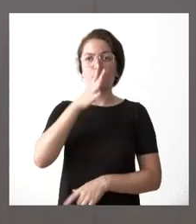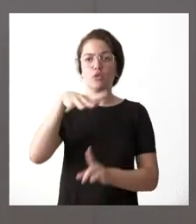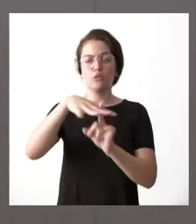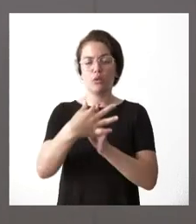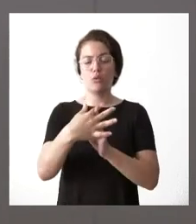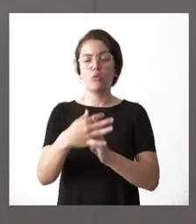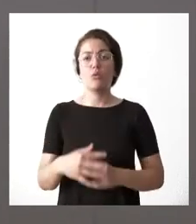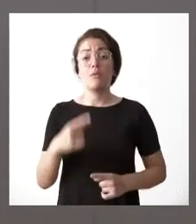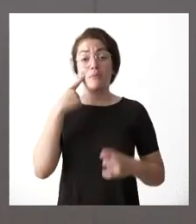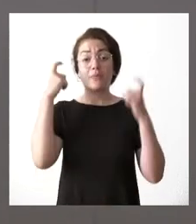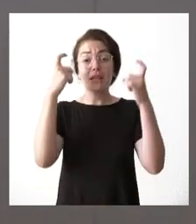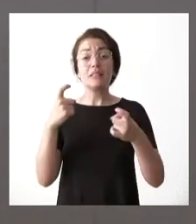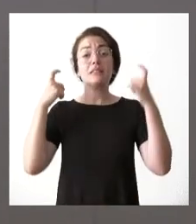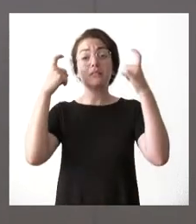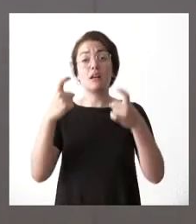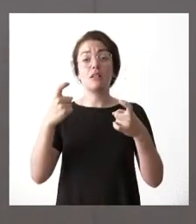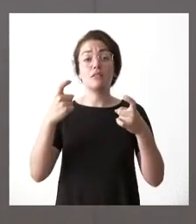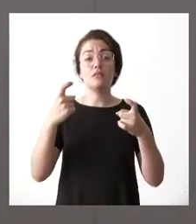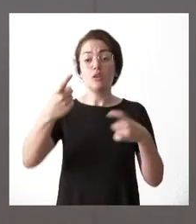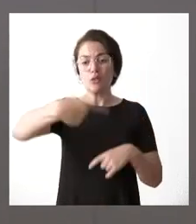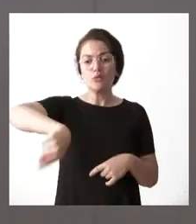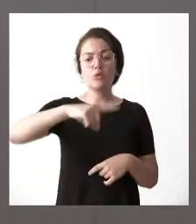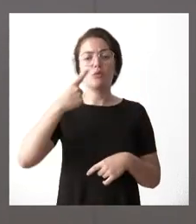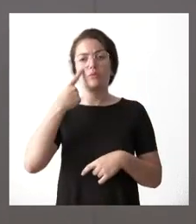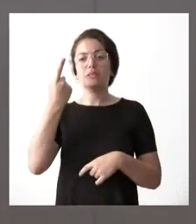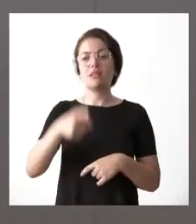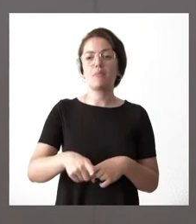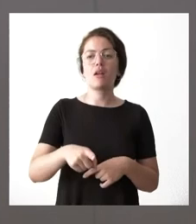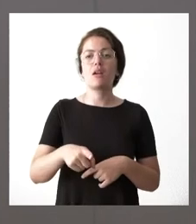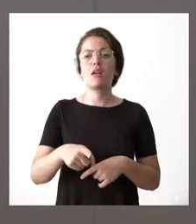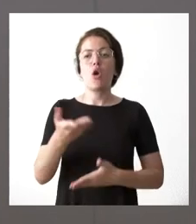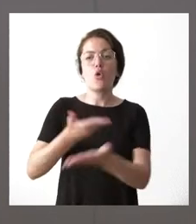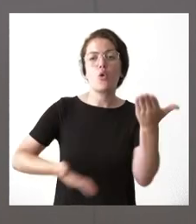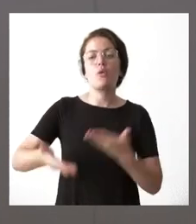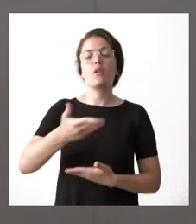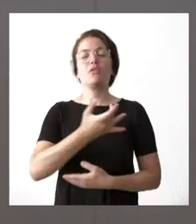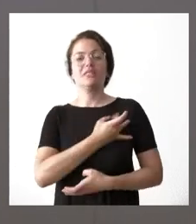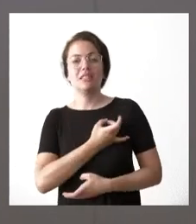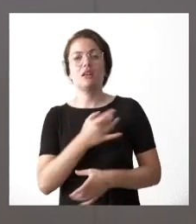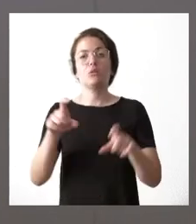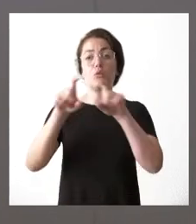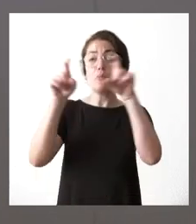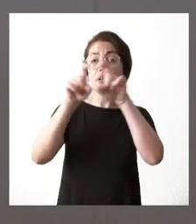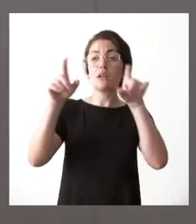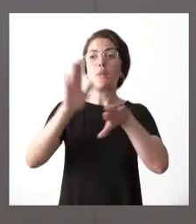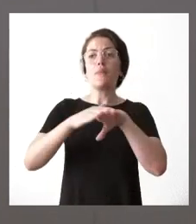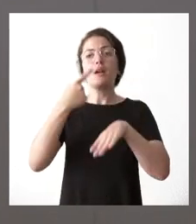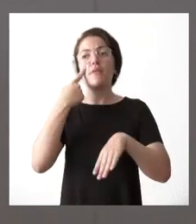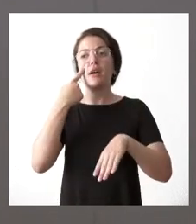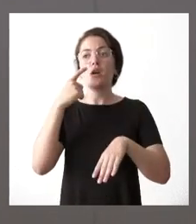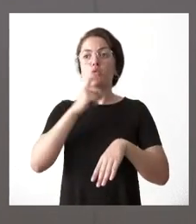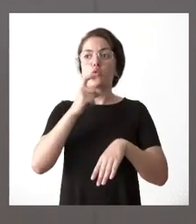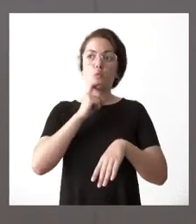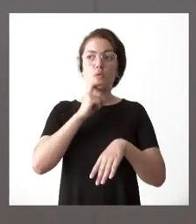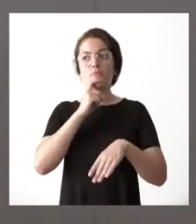intentar buscar entre todos y con la colaboración también de sindicatos y empresa pues el mejor de los puntos de